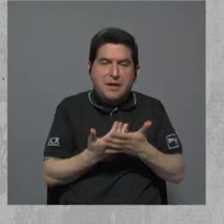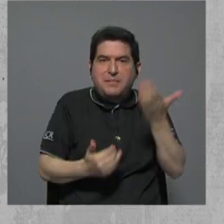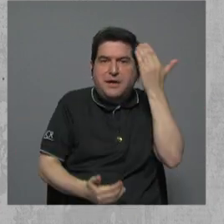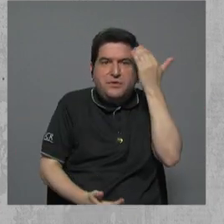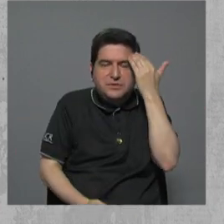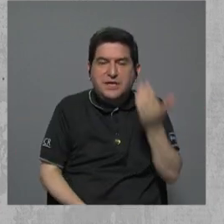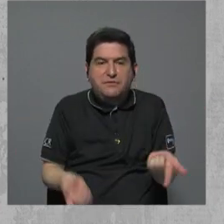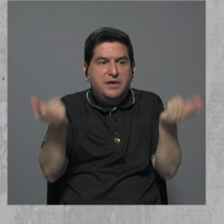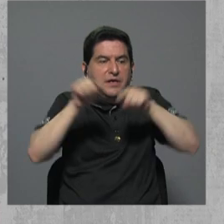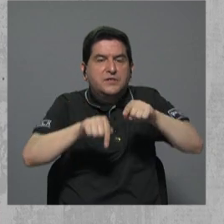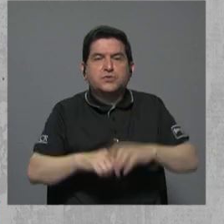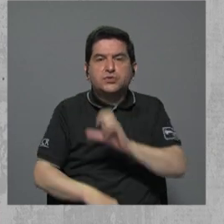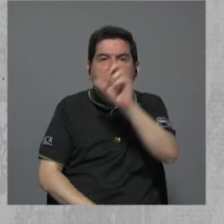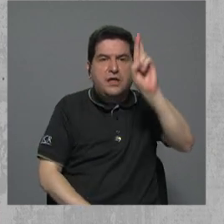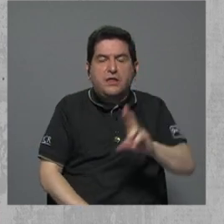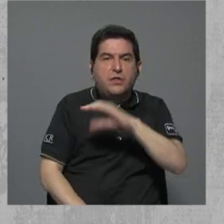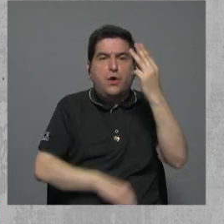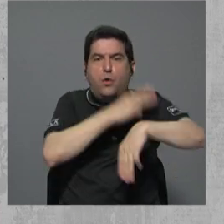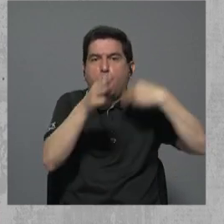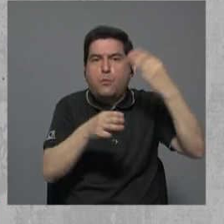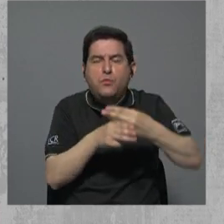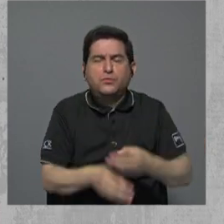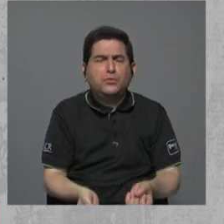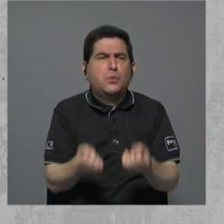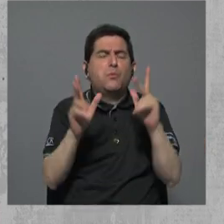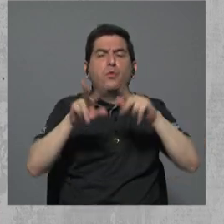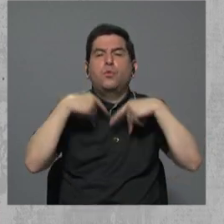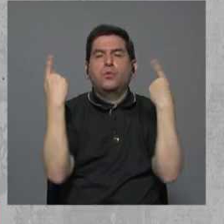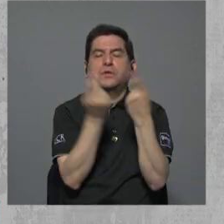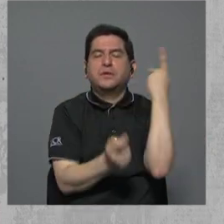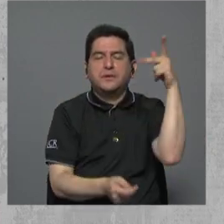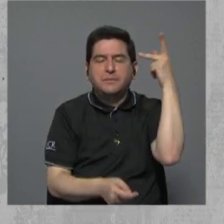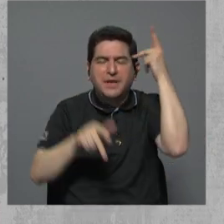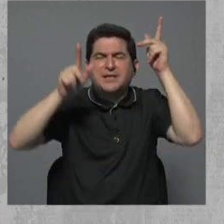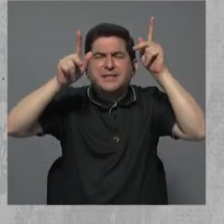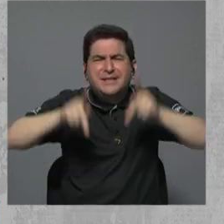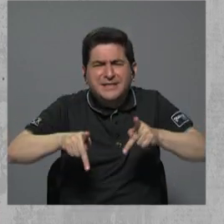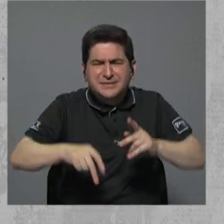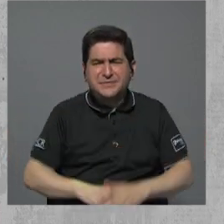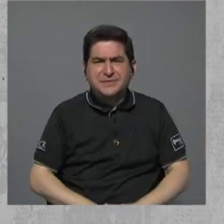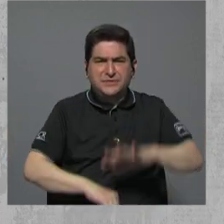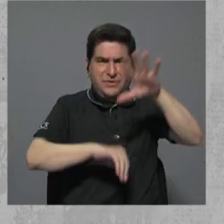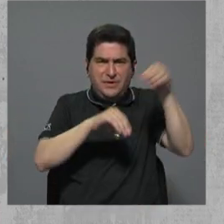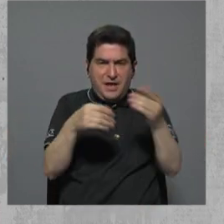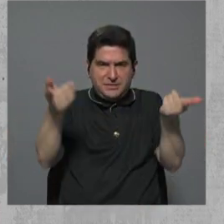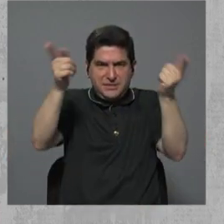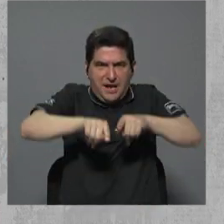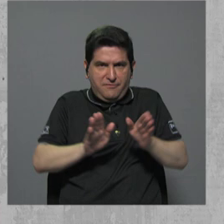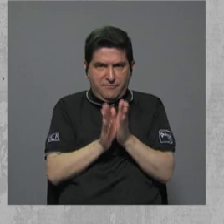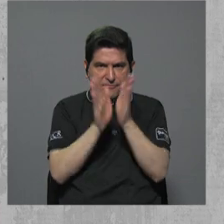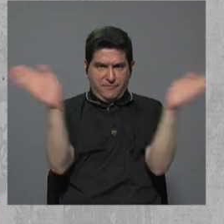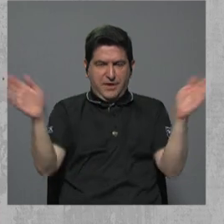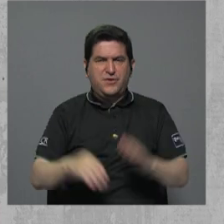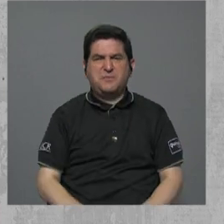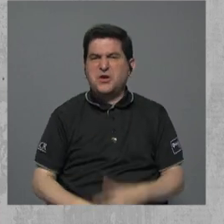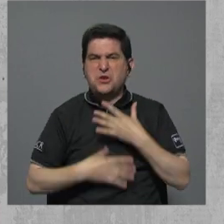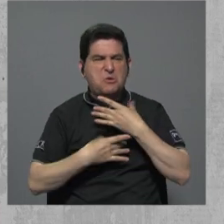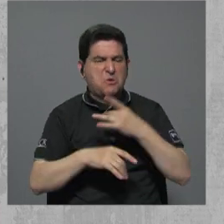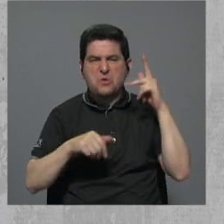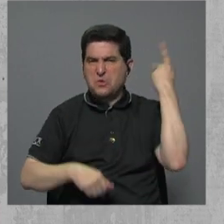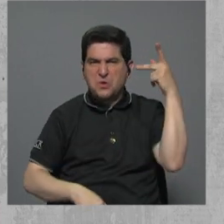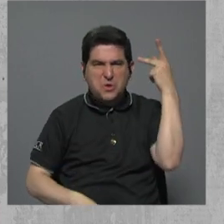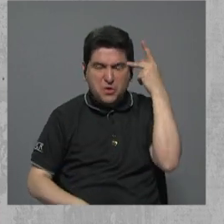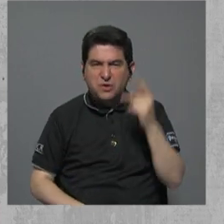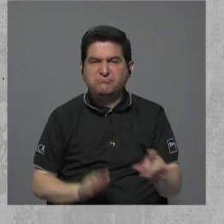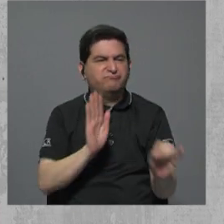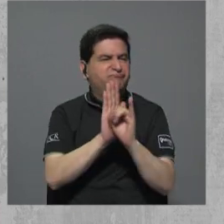en Costa Rica ni en el mundo, además de la gran cantidad de partidos políticos, las personas, pues, aparte del fenómeno generalizado, de esa afección política, no